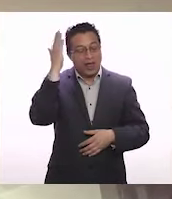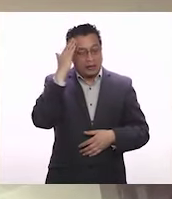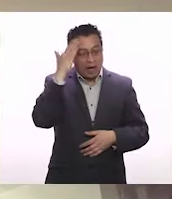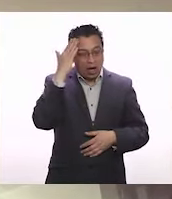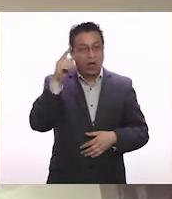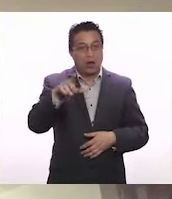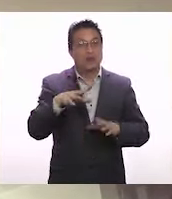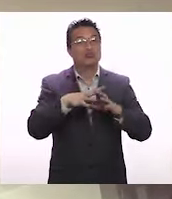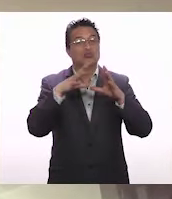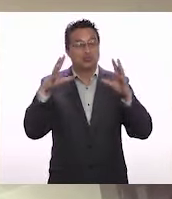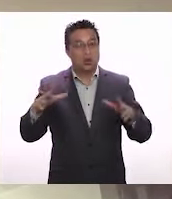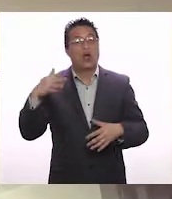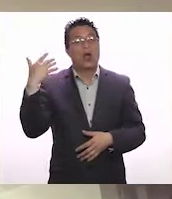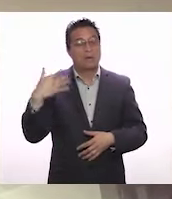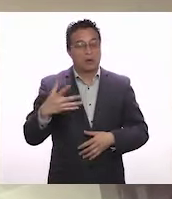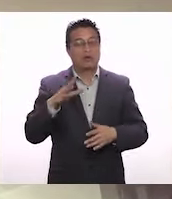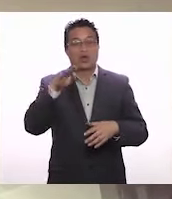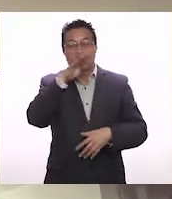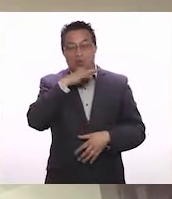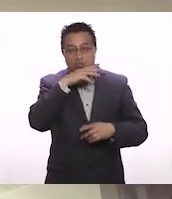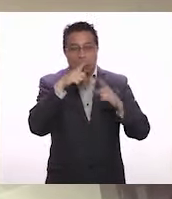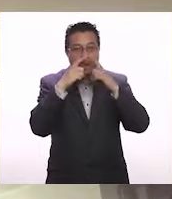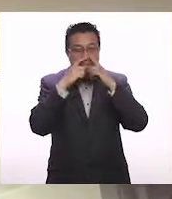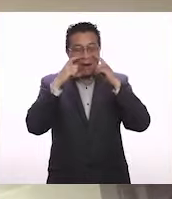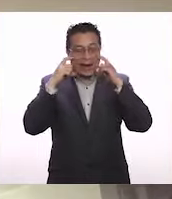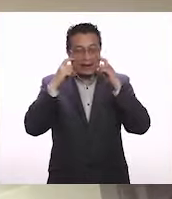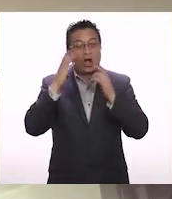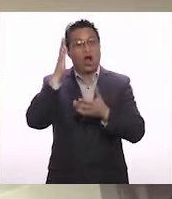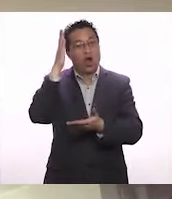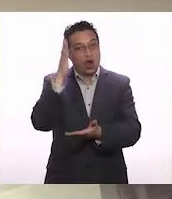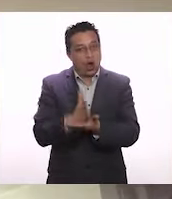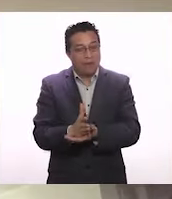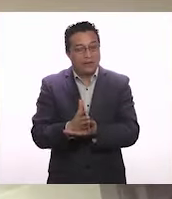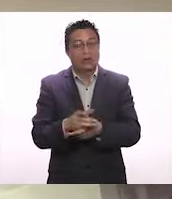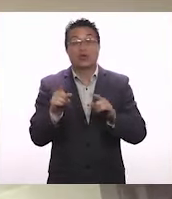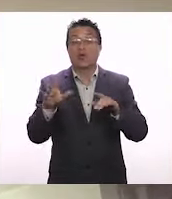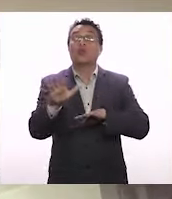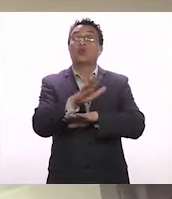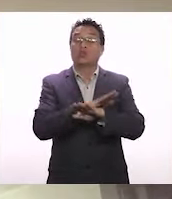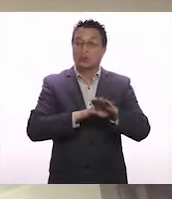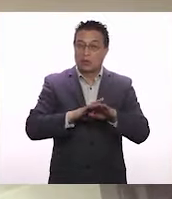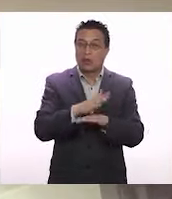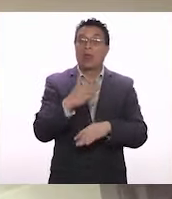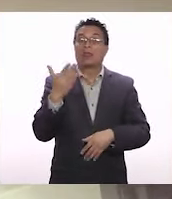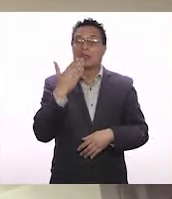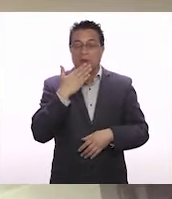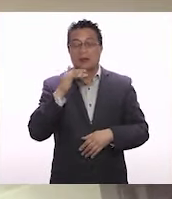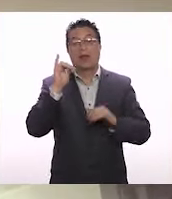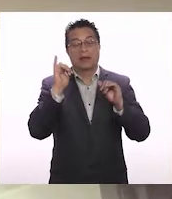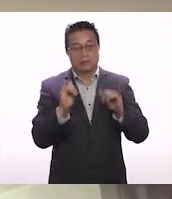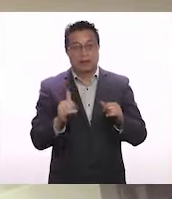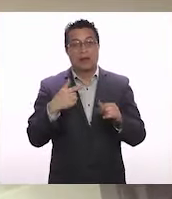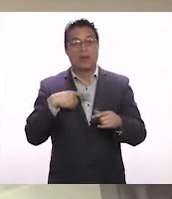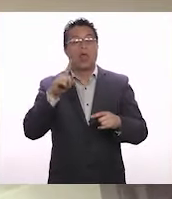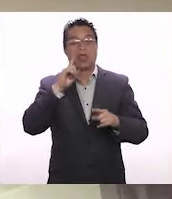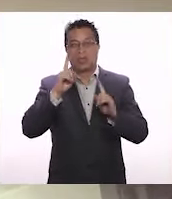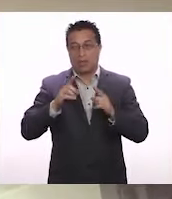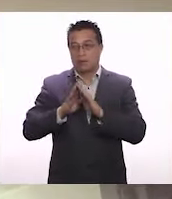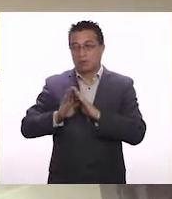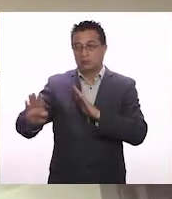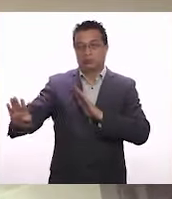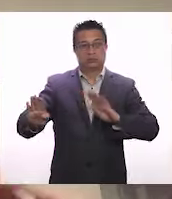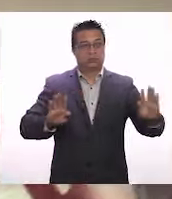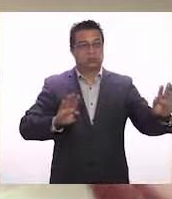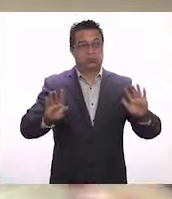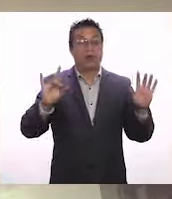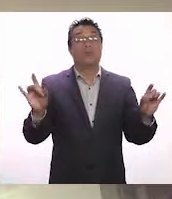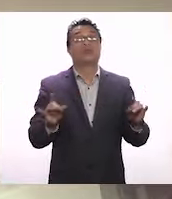recordar que es súper importante que usen la mascarilla de manera obligatoria y que tengan cuidado también y cuenten con